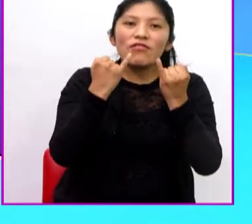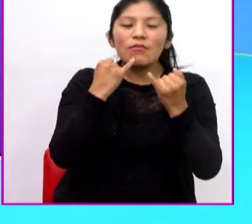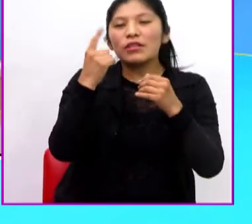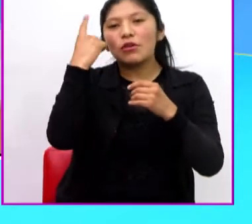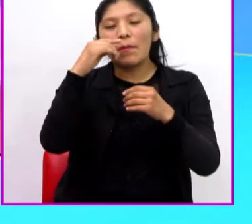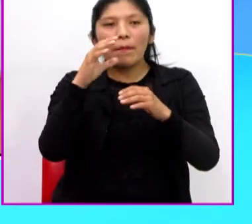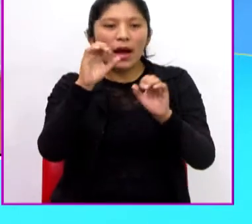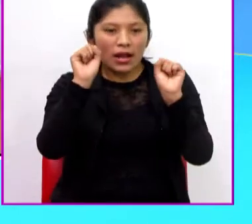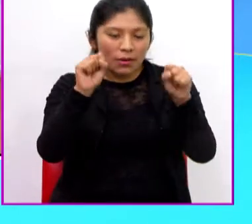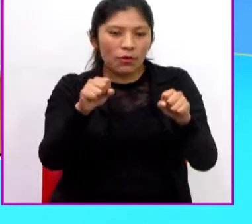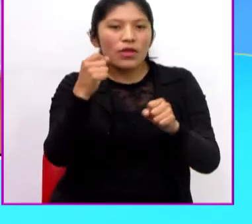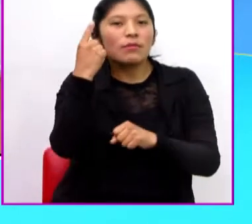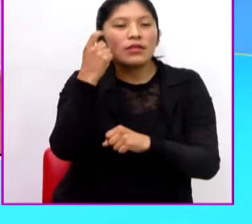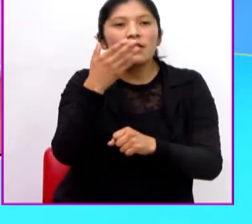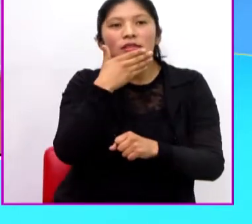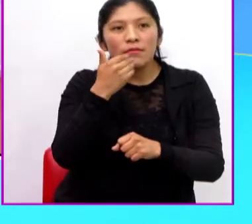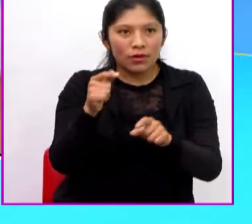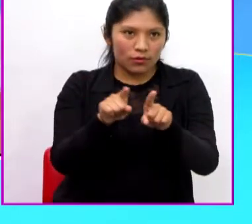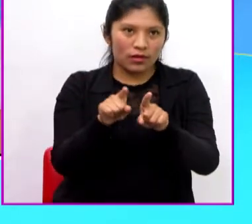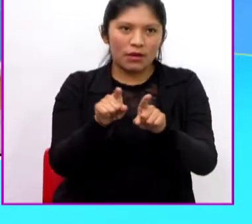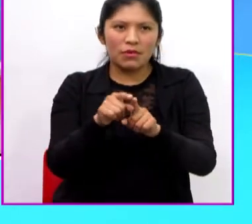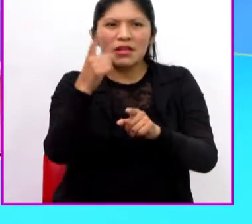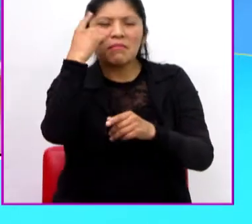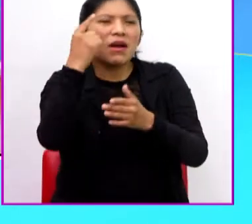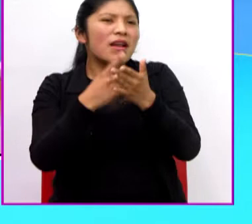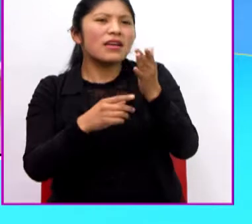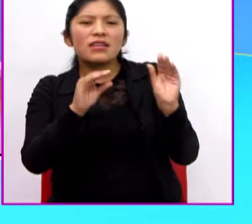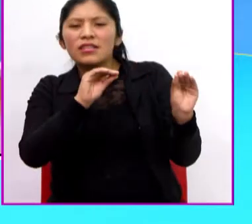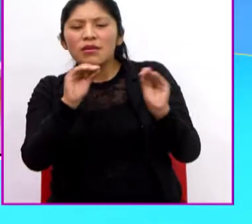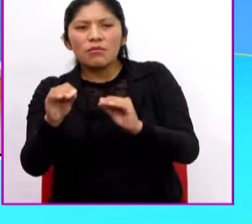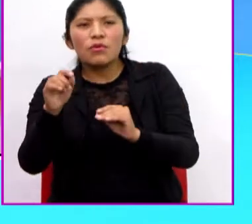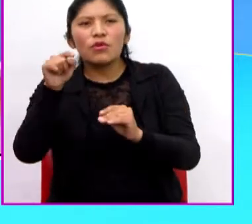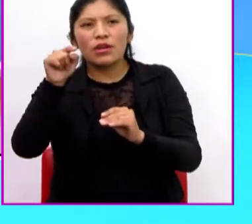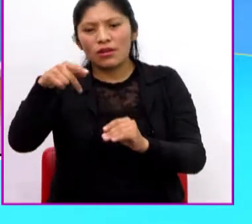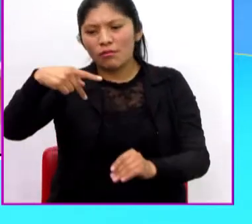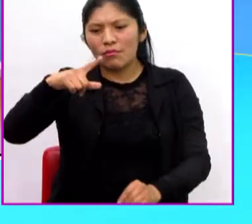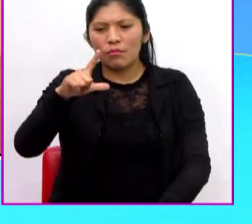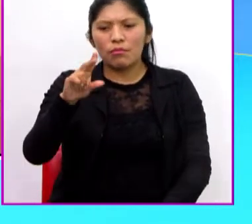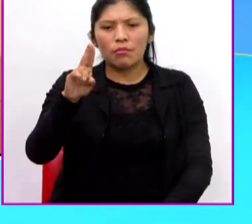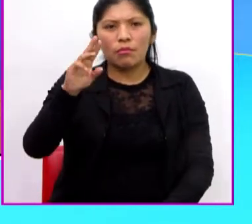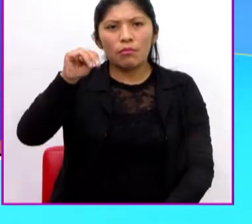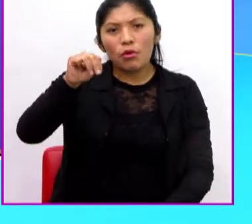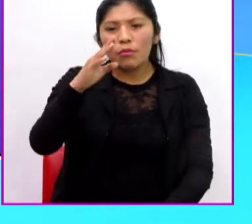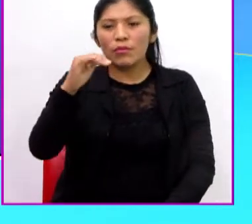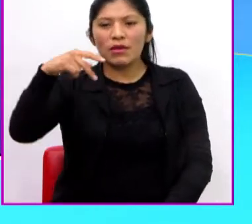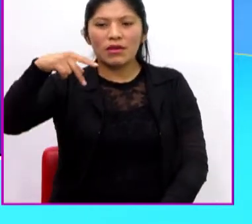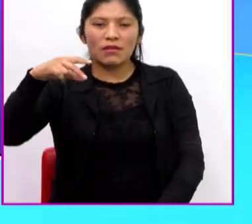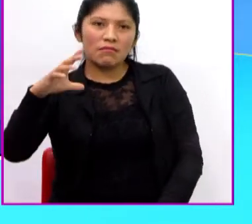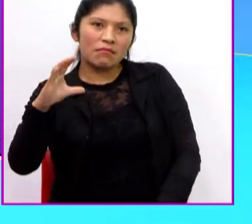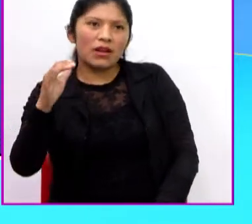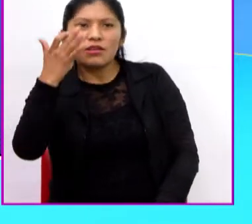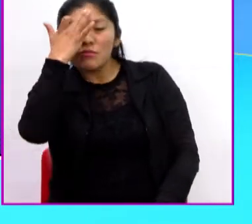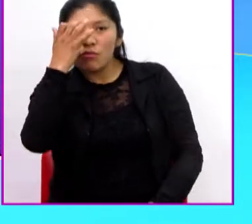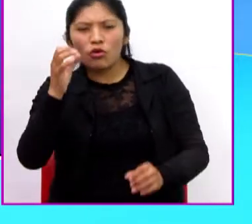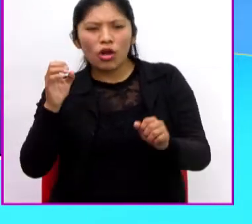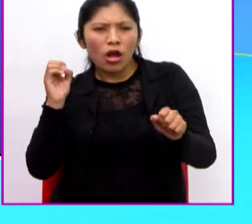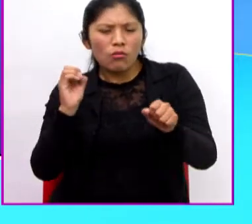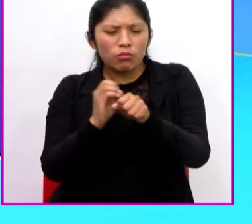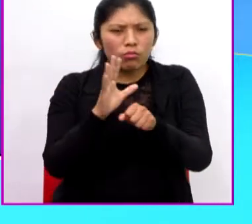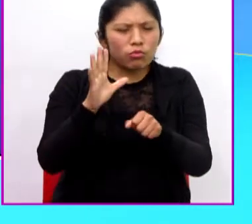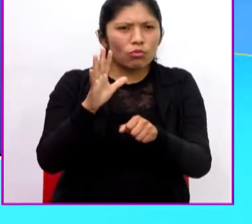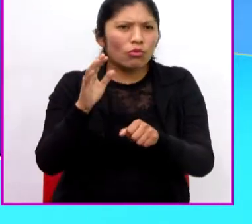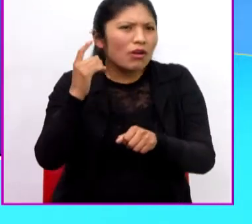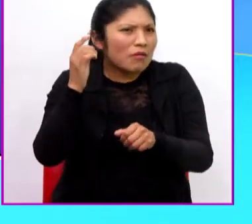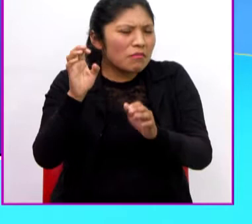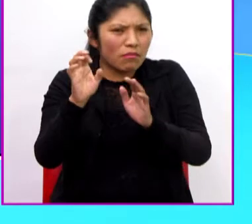resumen. ¿Y para qué piensan que se puso en el cuadro 2, Plum y Crash? Porque representan sonidos. Creo que